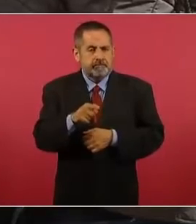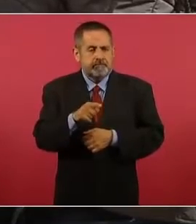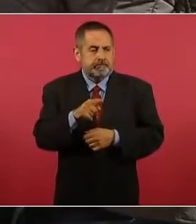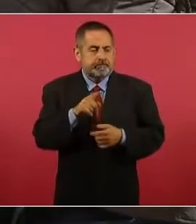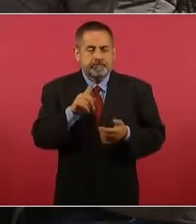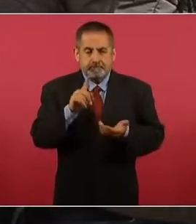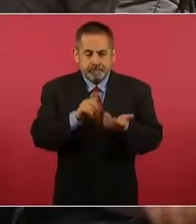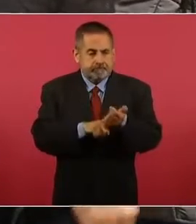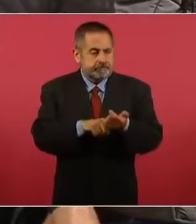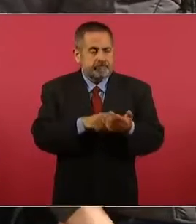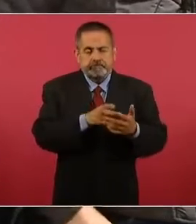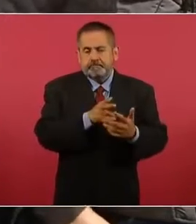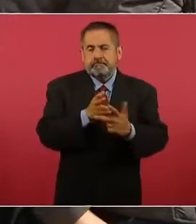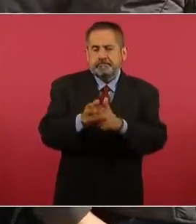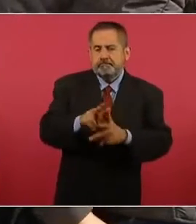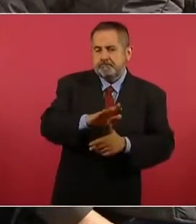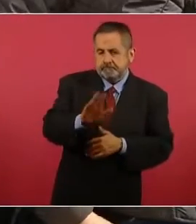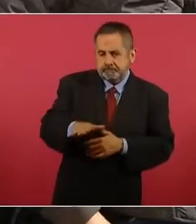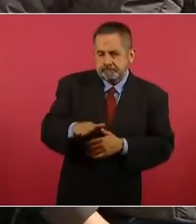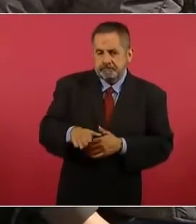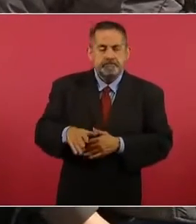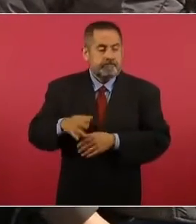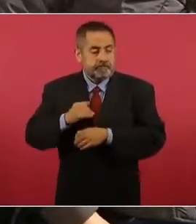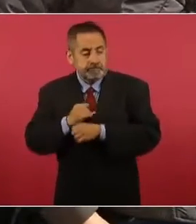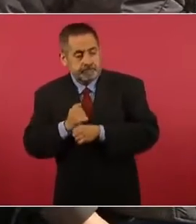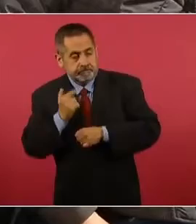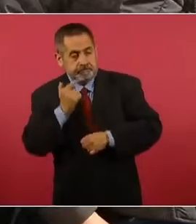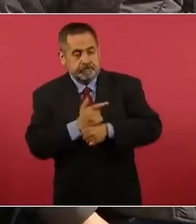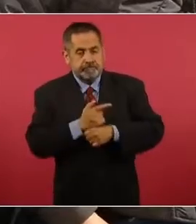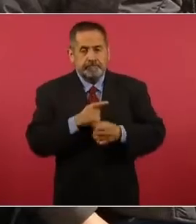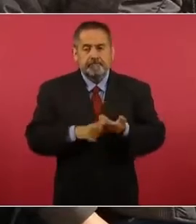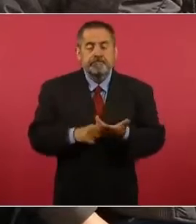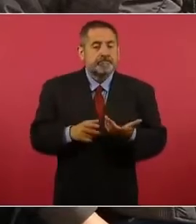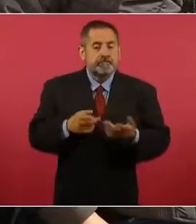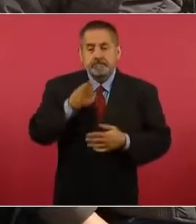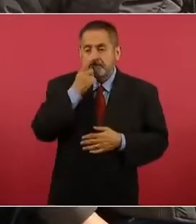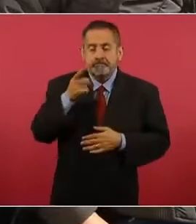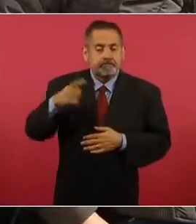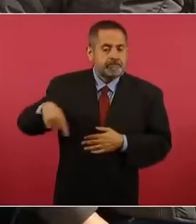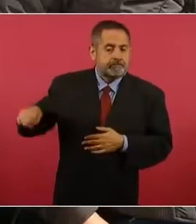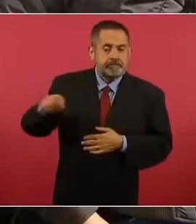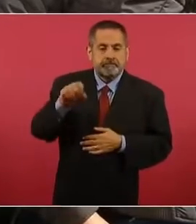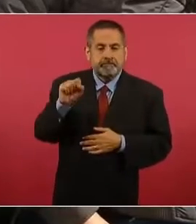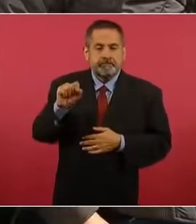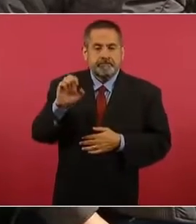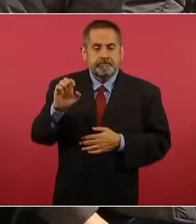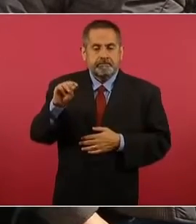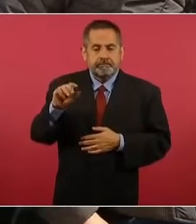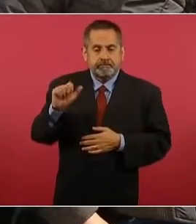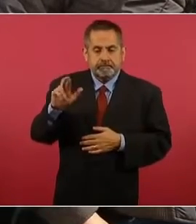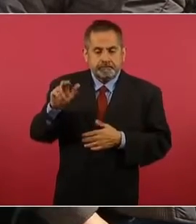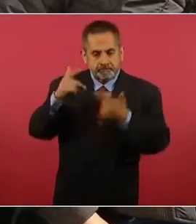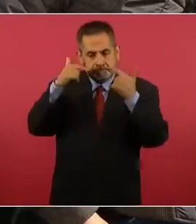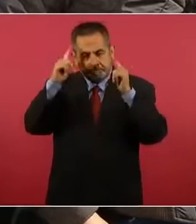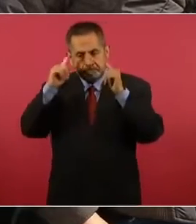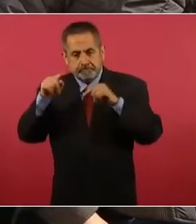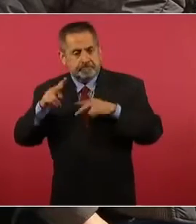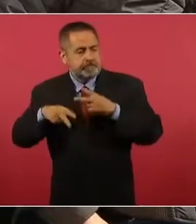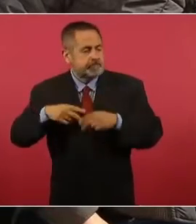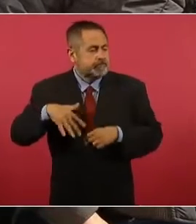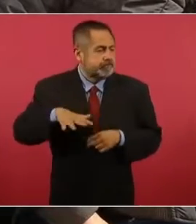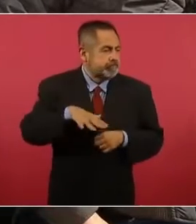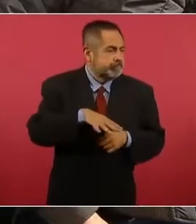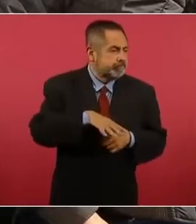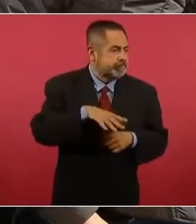también aquí al mismo presunto responsable, que la Marina había hecho un operativo frustrado